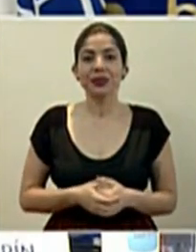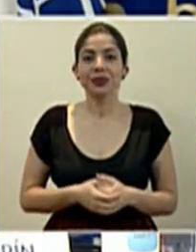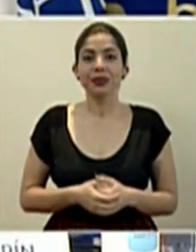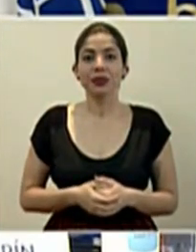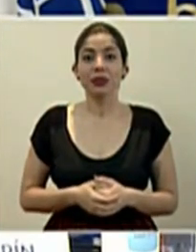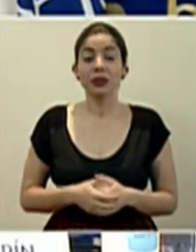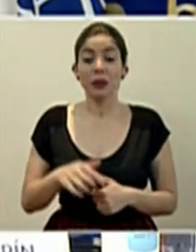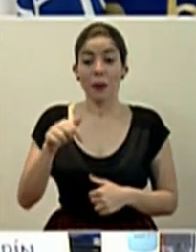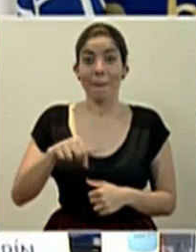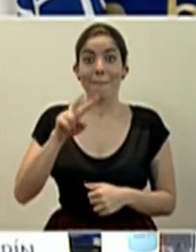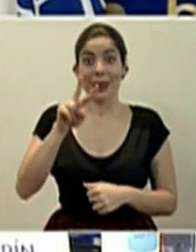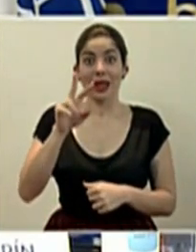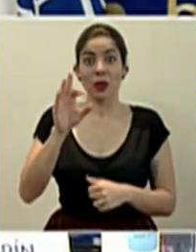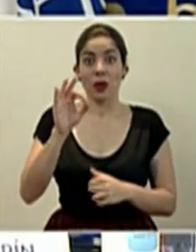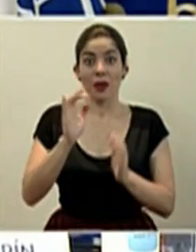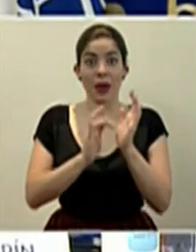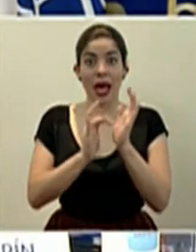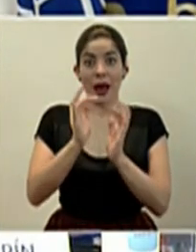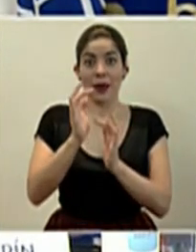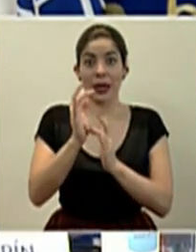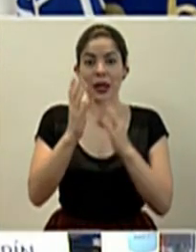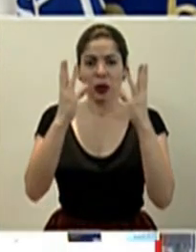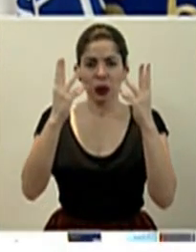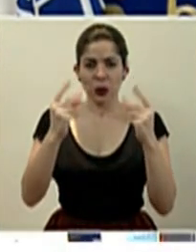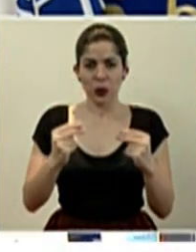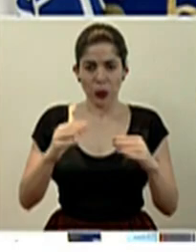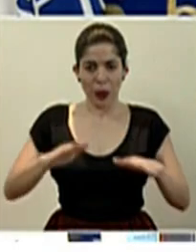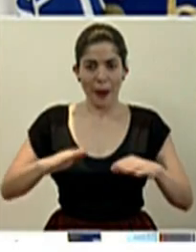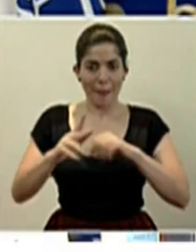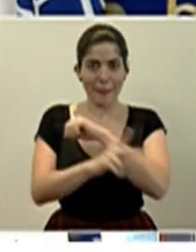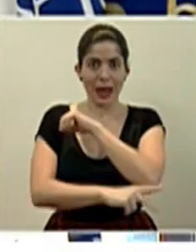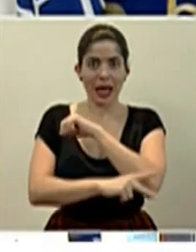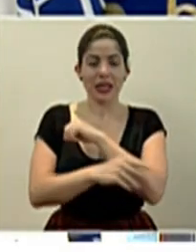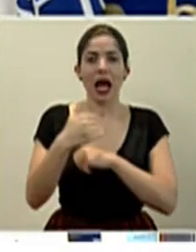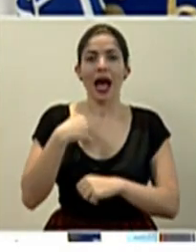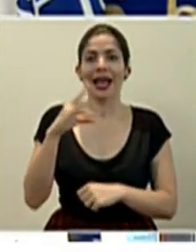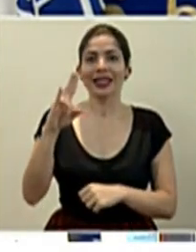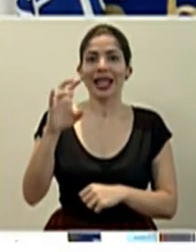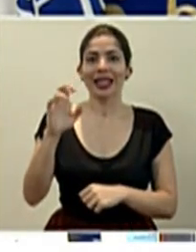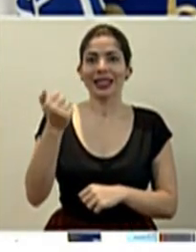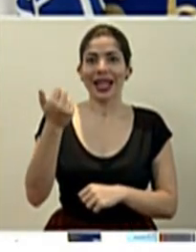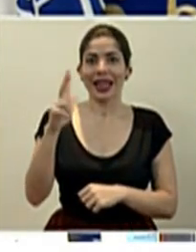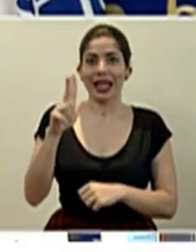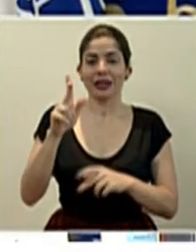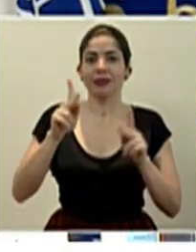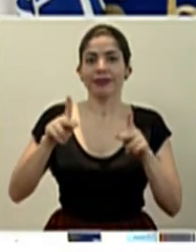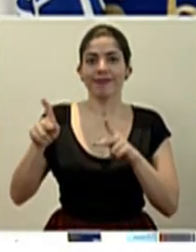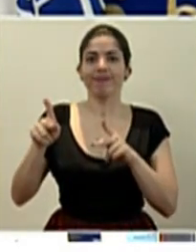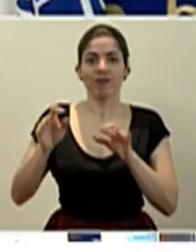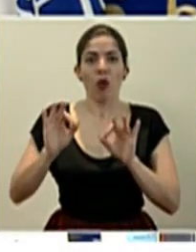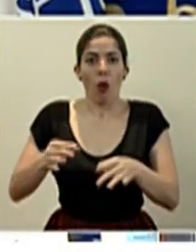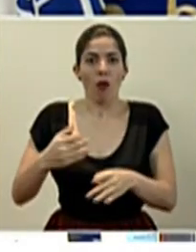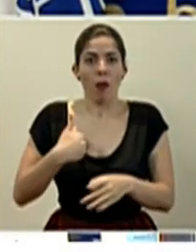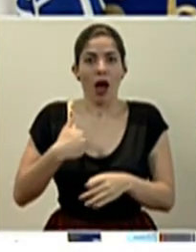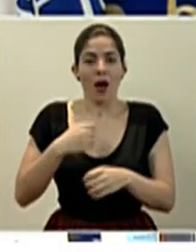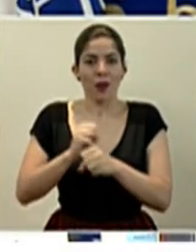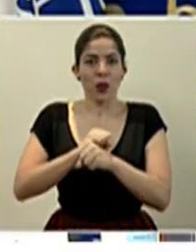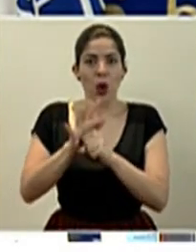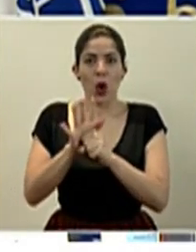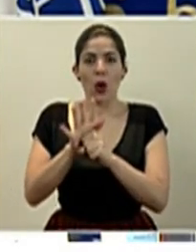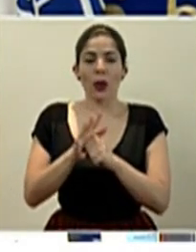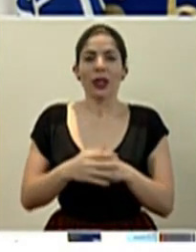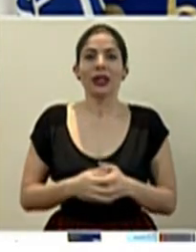Al 29 de abril se registran en el país 713 casos confirmados por COVID-19